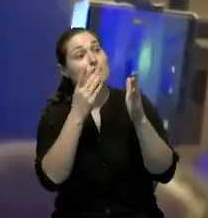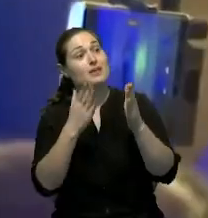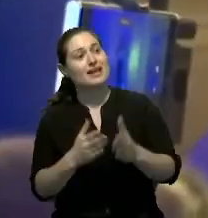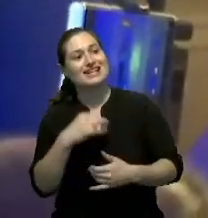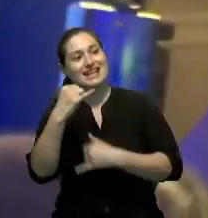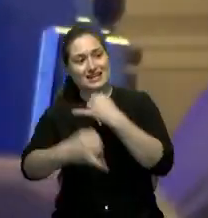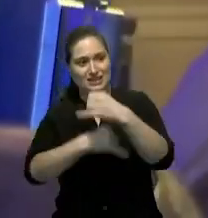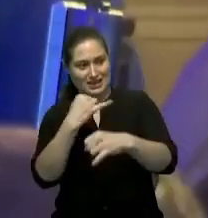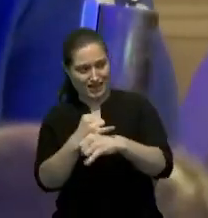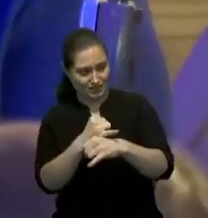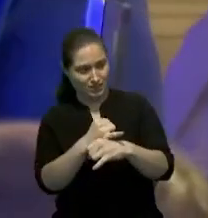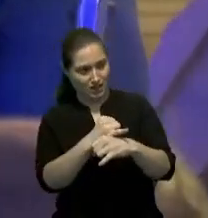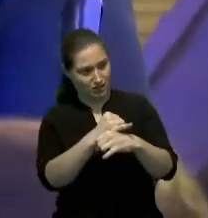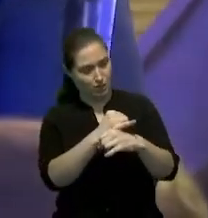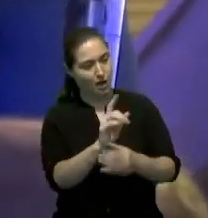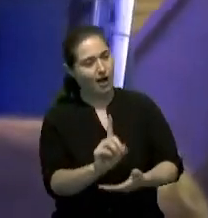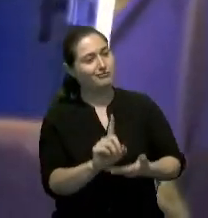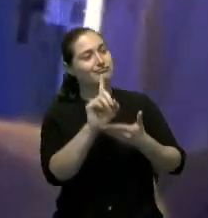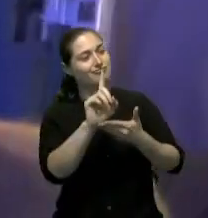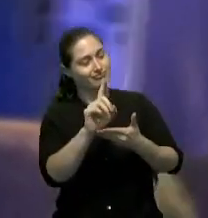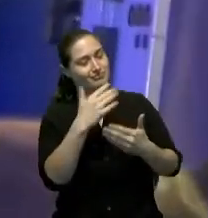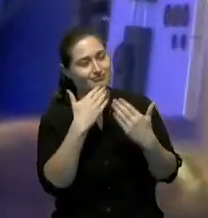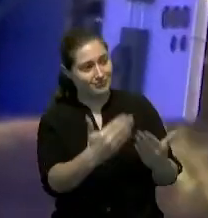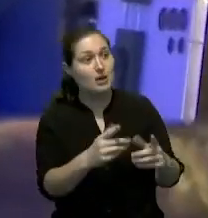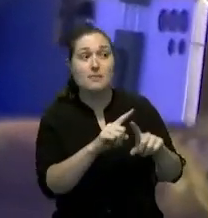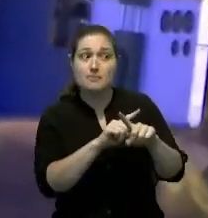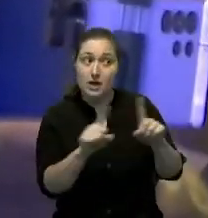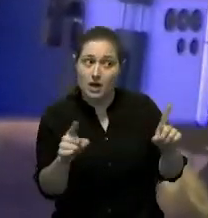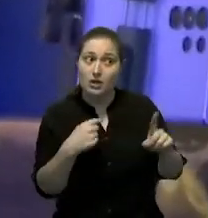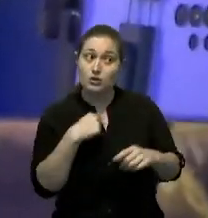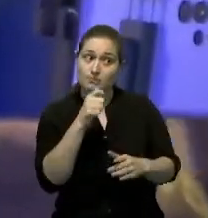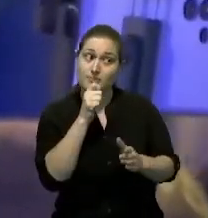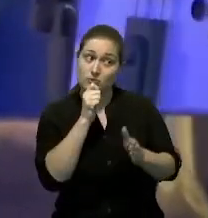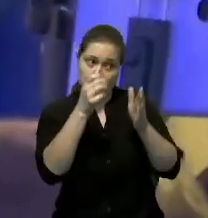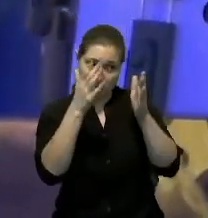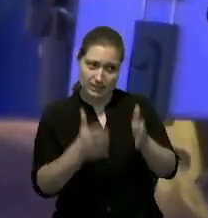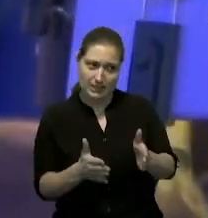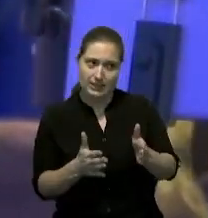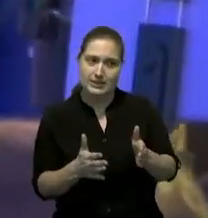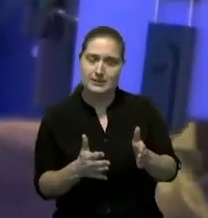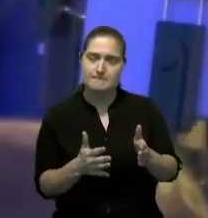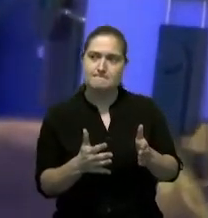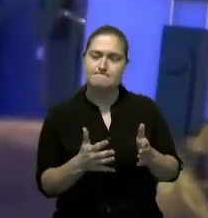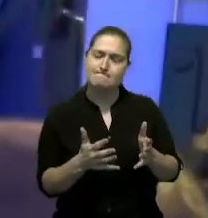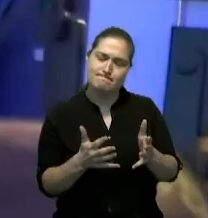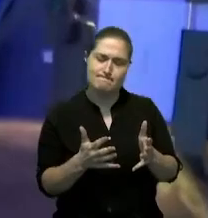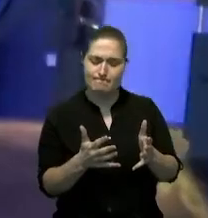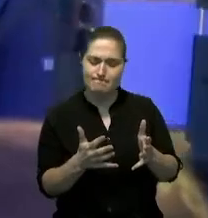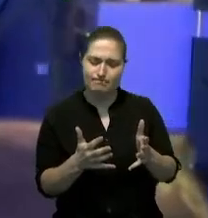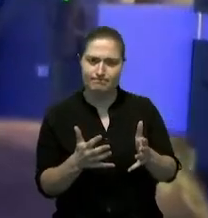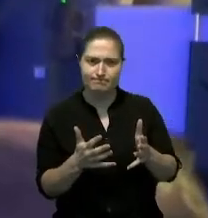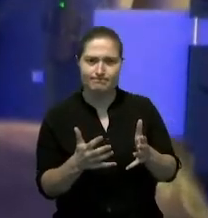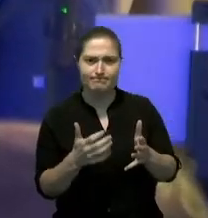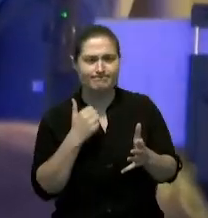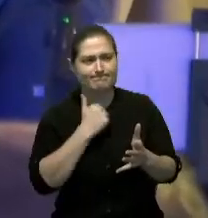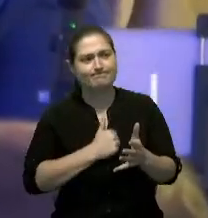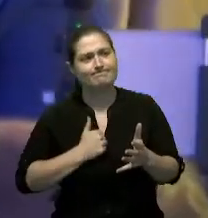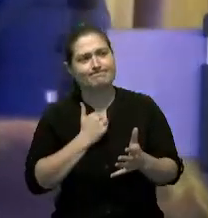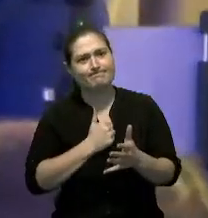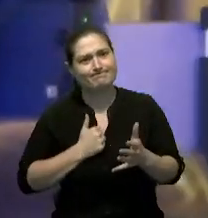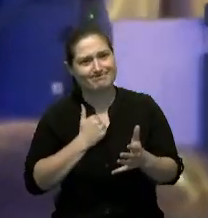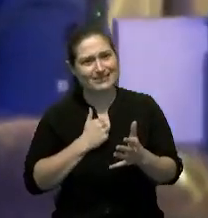exterior sin embargo como periodista lamento mucho que los presupuestos